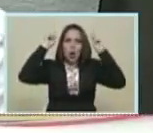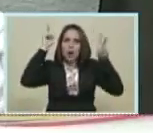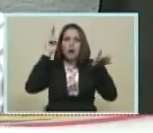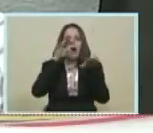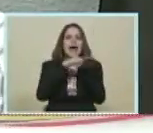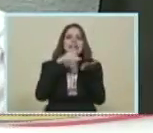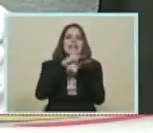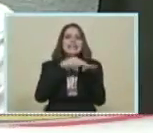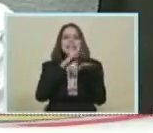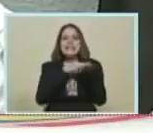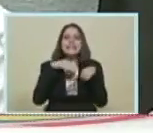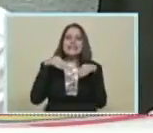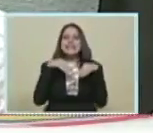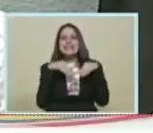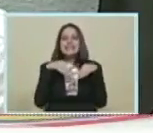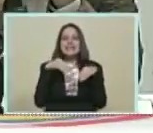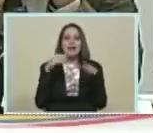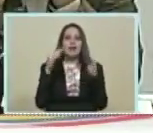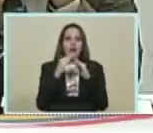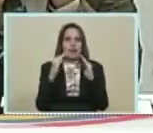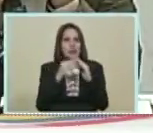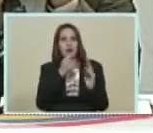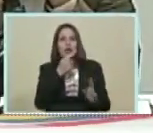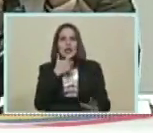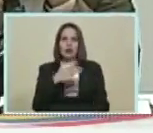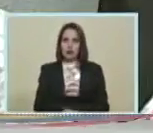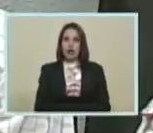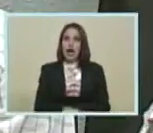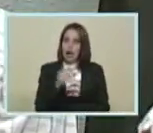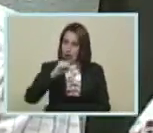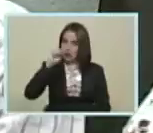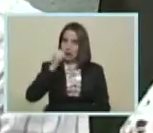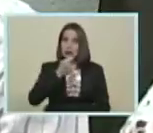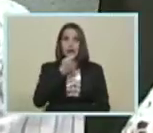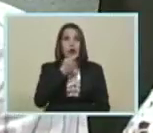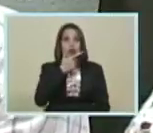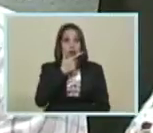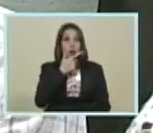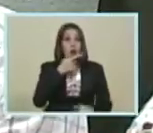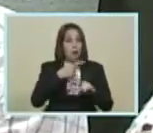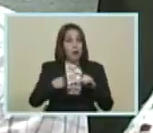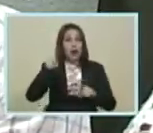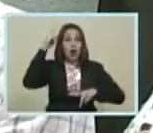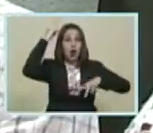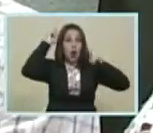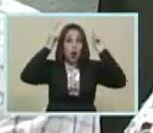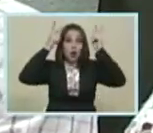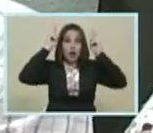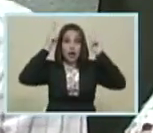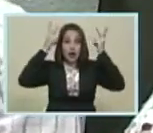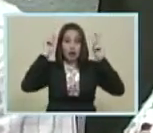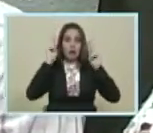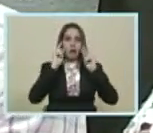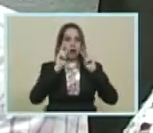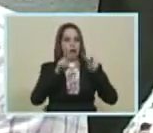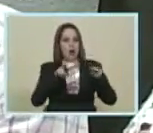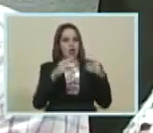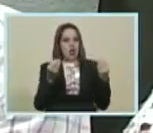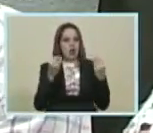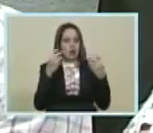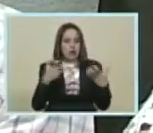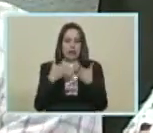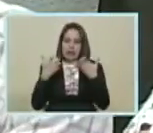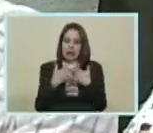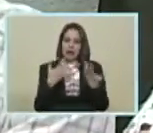mascota Bien bonita Sin duda alguna Que el conejo Es un animal Bonito Es verdad Pero el conejo Viendo desde el punto Viendo de la